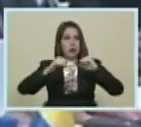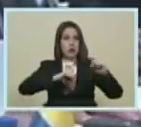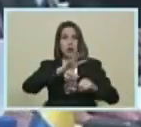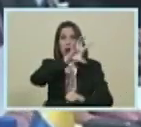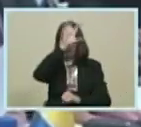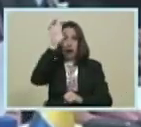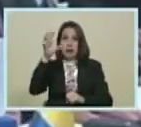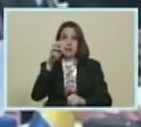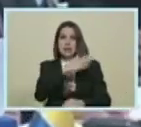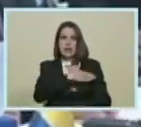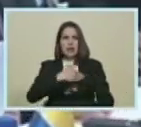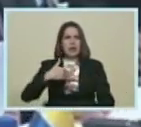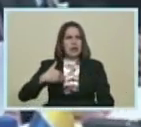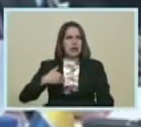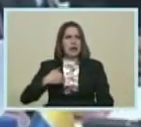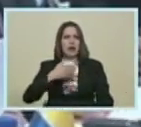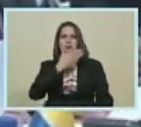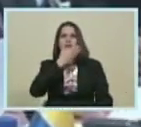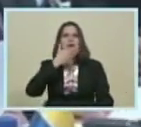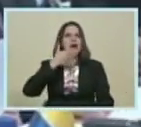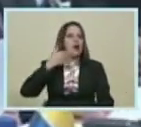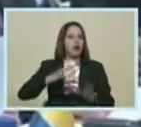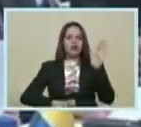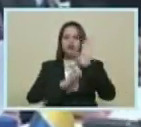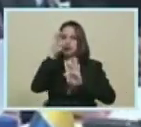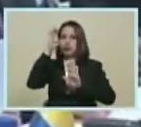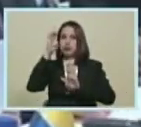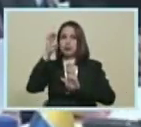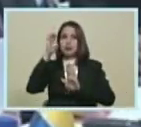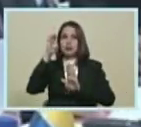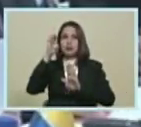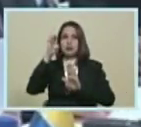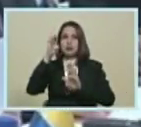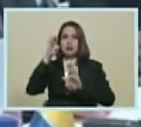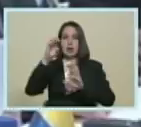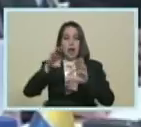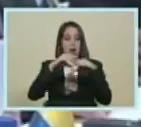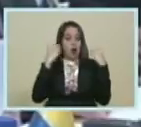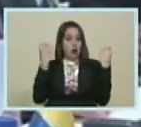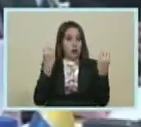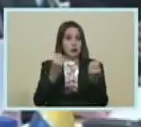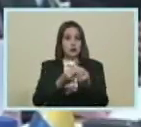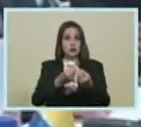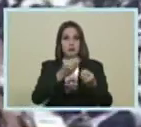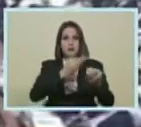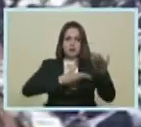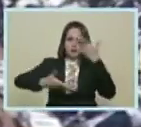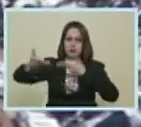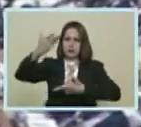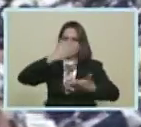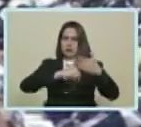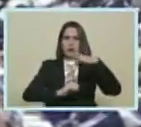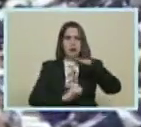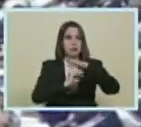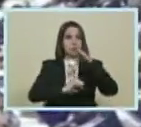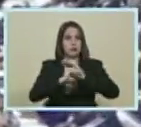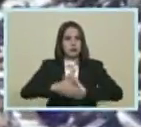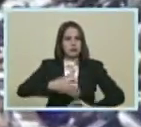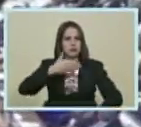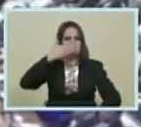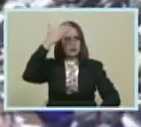alineados Desea El mejor De los éxitos A la organización Para la cooperación Islámica